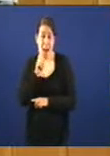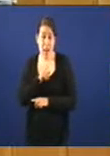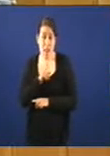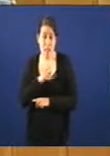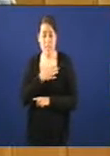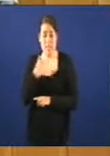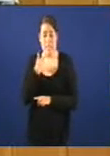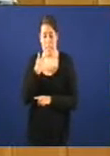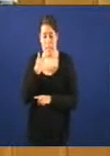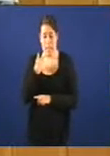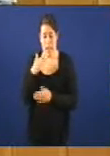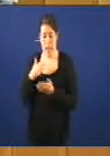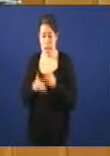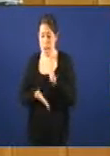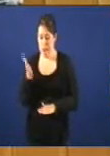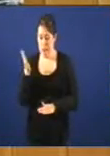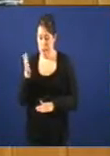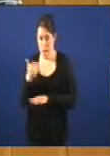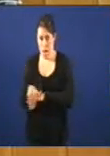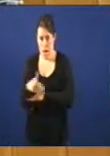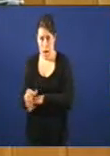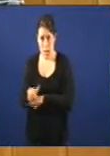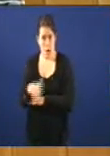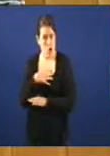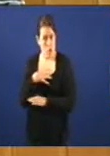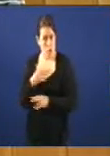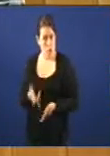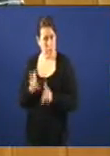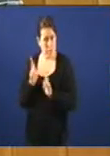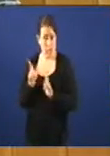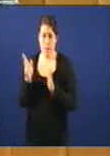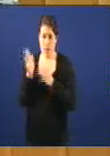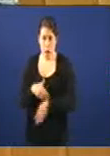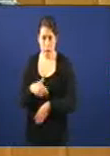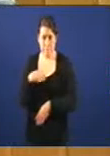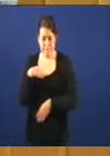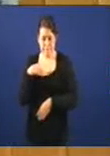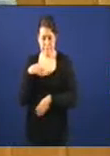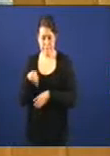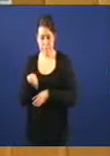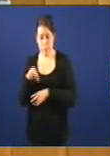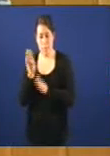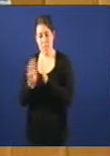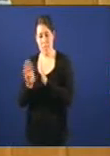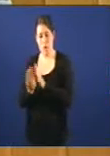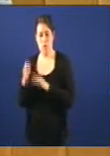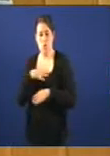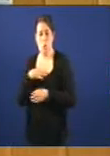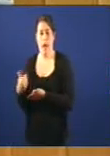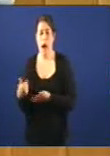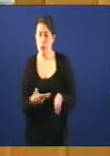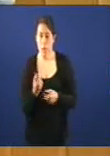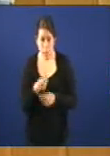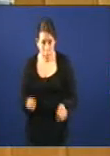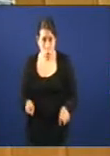impediu o seu libre acceso á rúa, impediu que veciños de Vilaxoam saíran das súas casas para axudar a estas traballadoras. E